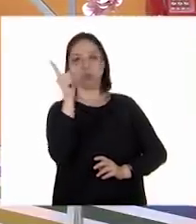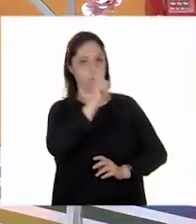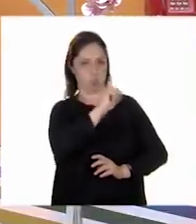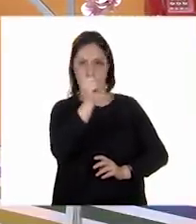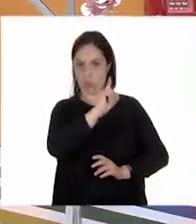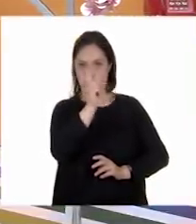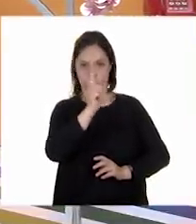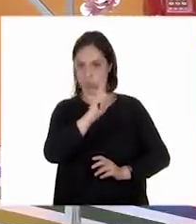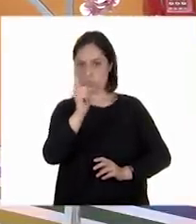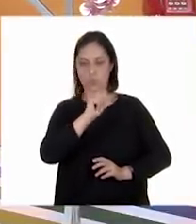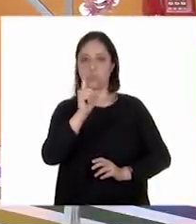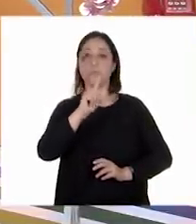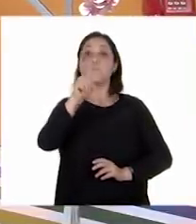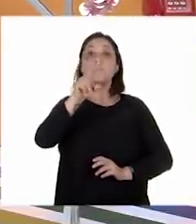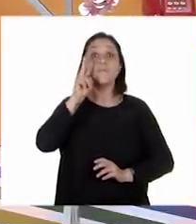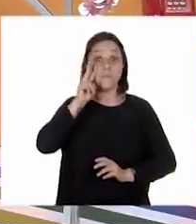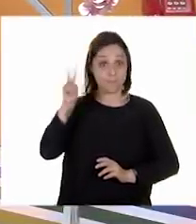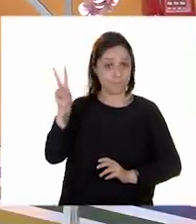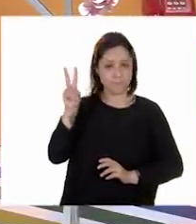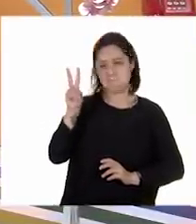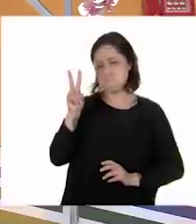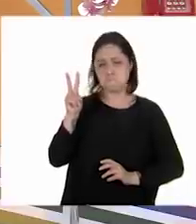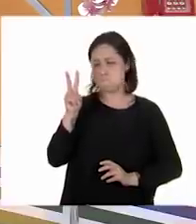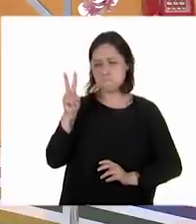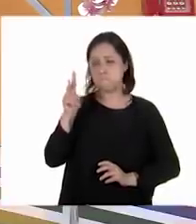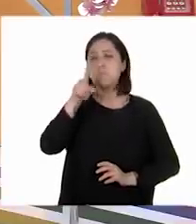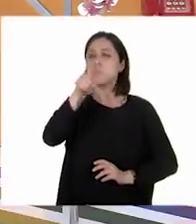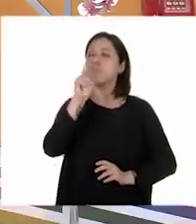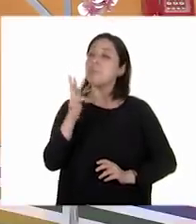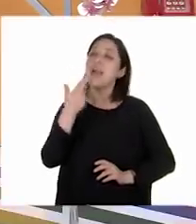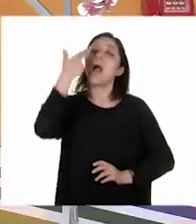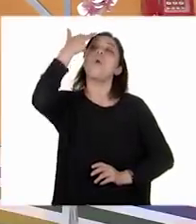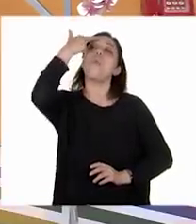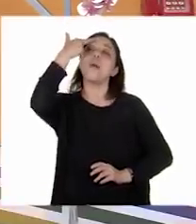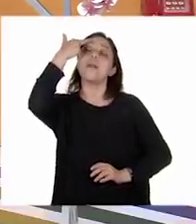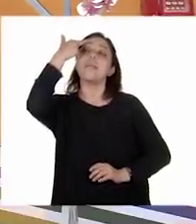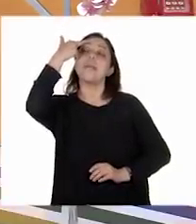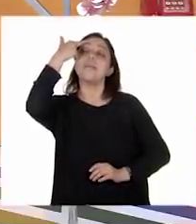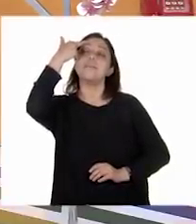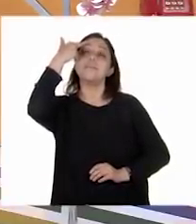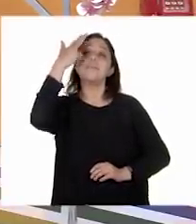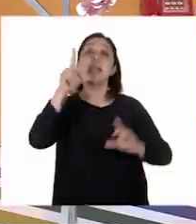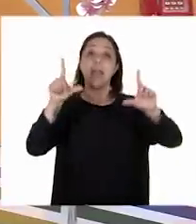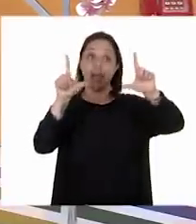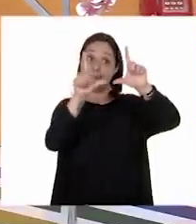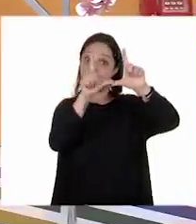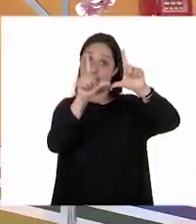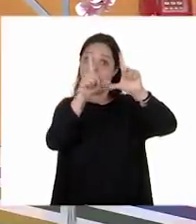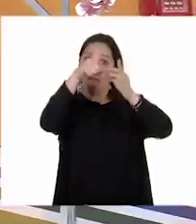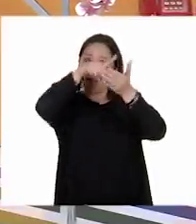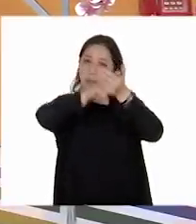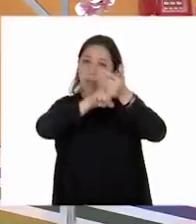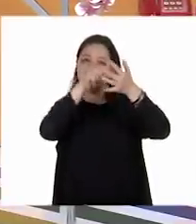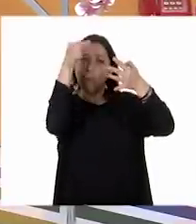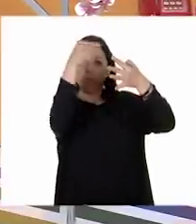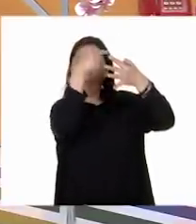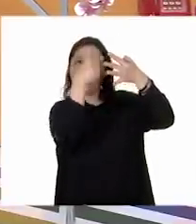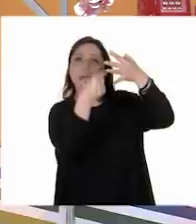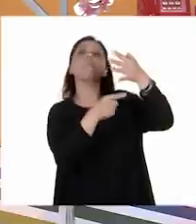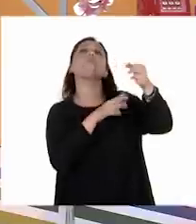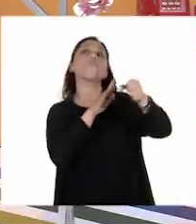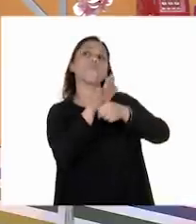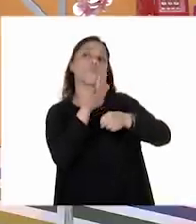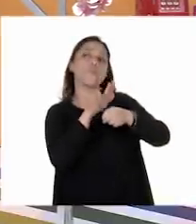sin estar viendo la imagen, quiero que me recuerdes cuáles son los elementos que debe de llevar mi ficha informativa. Muy bien. ver.